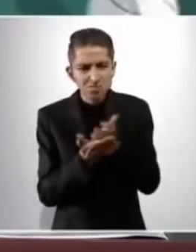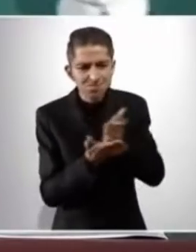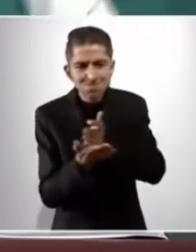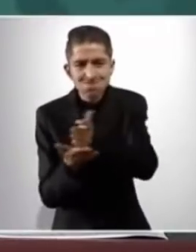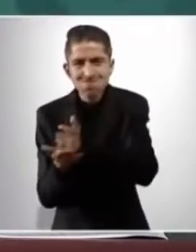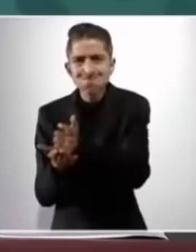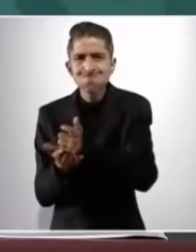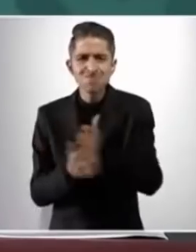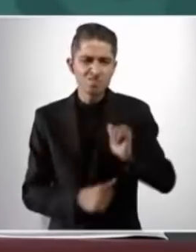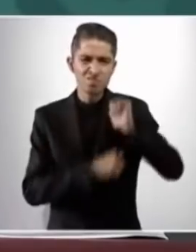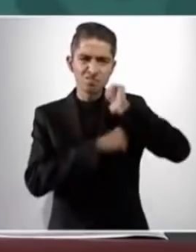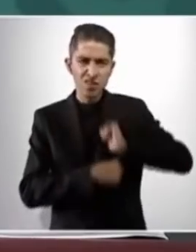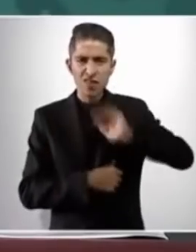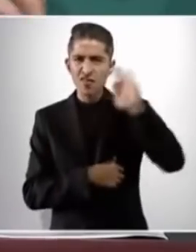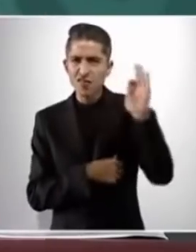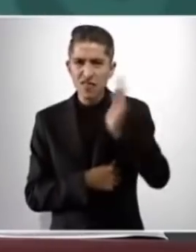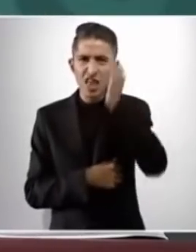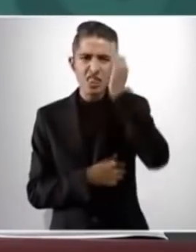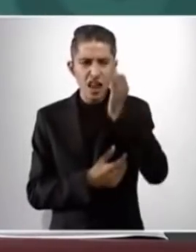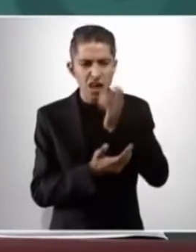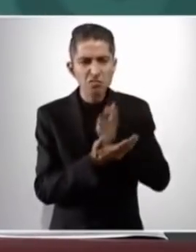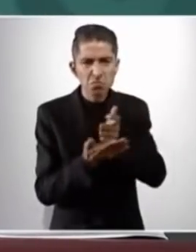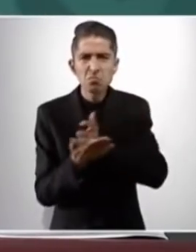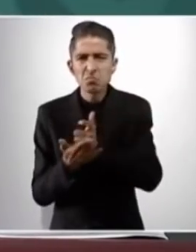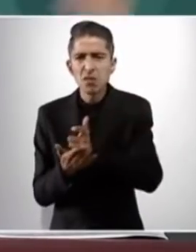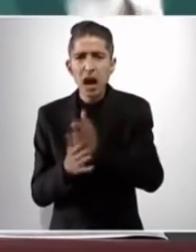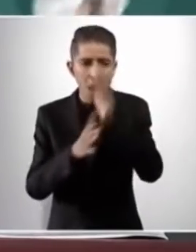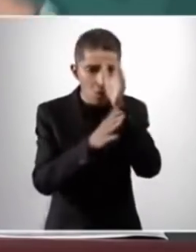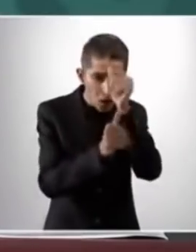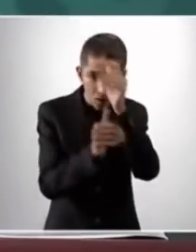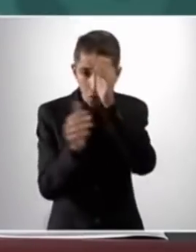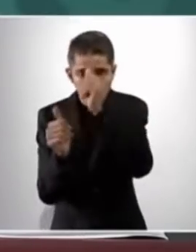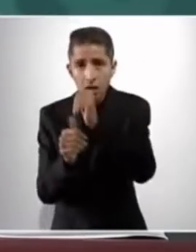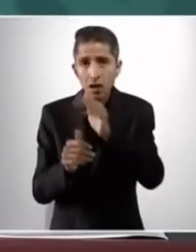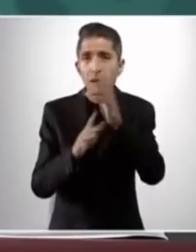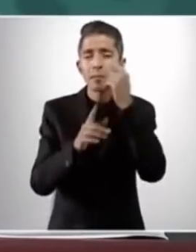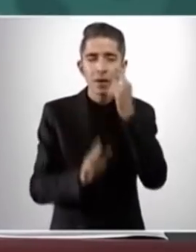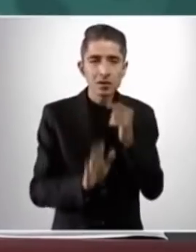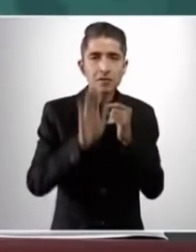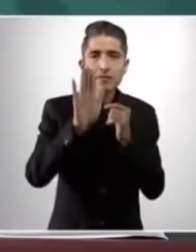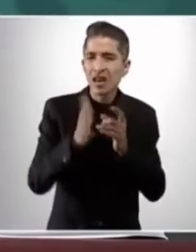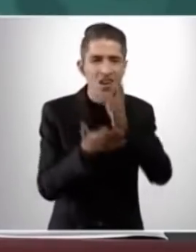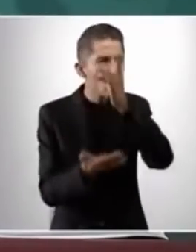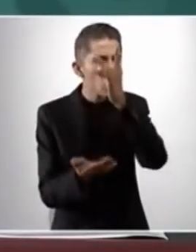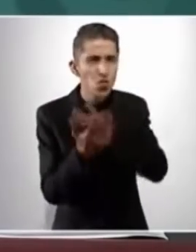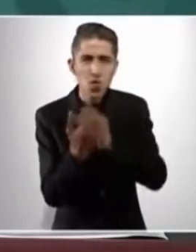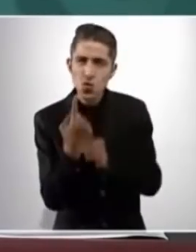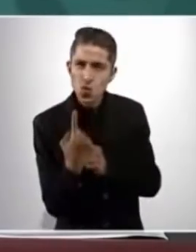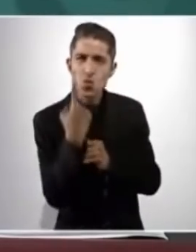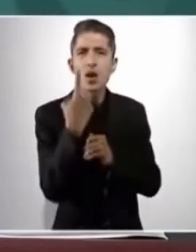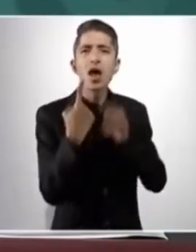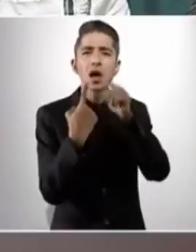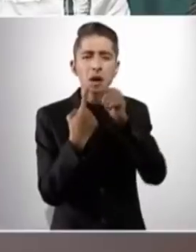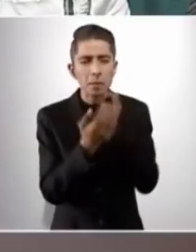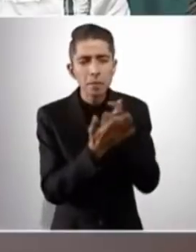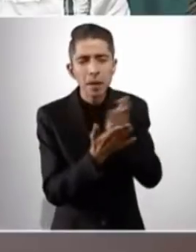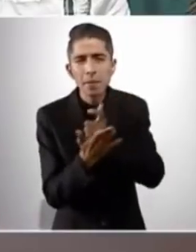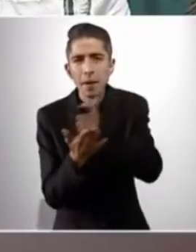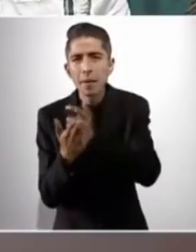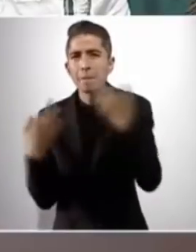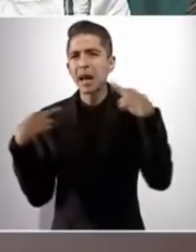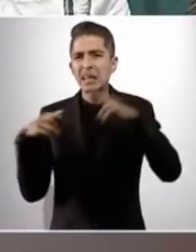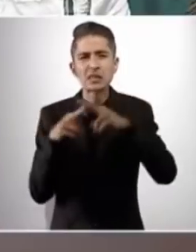hacernos nosotros cargo, llegar a acuerdos para decir, a ver, una sola nómina, porque no se le puede